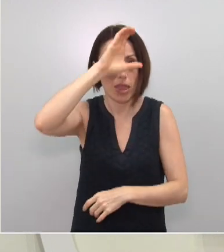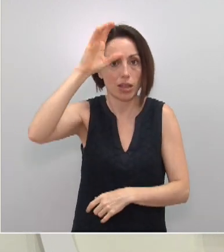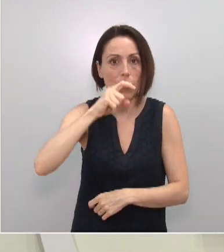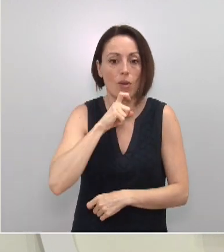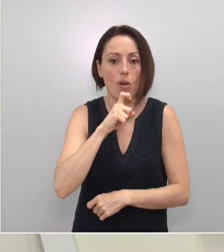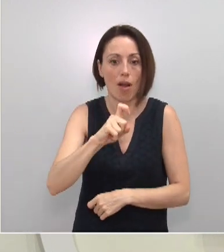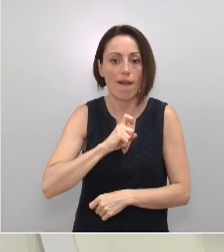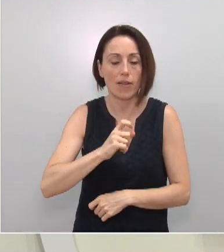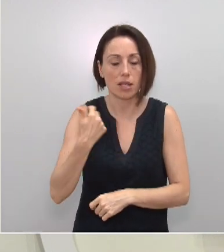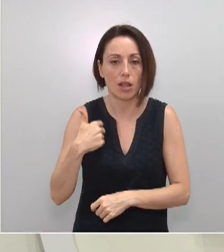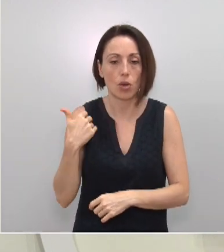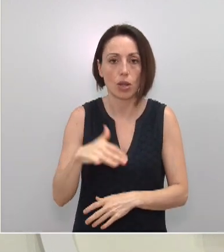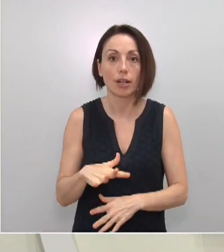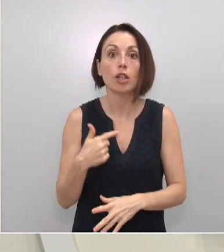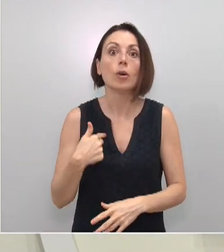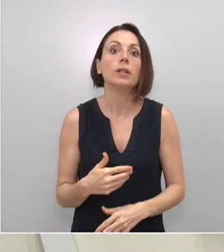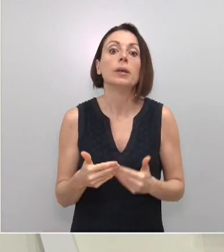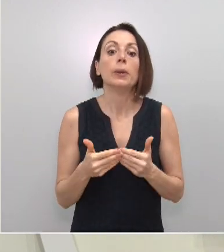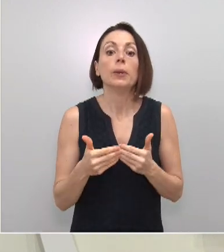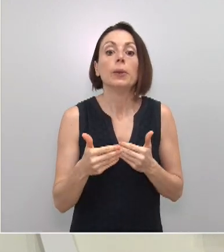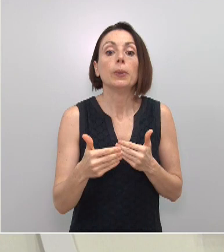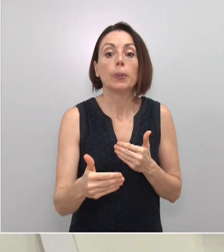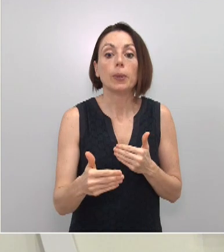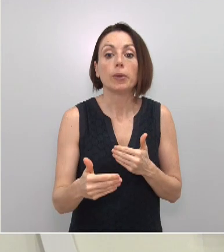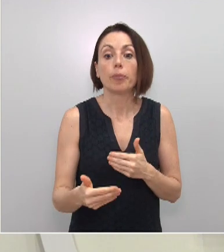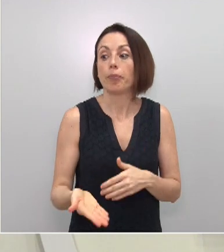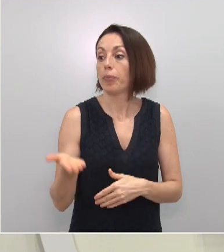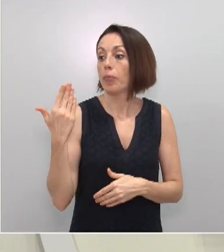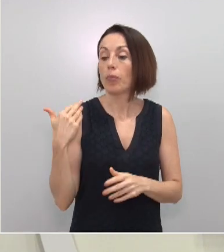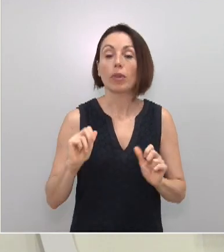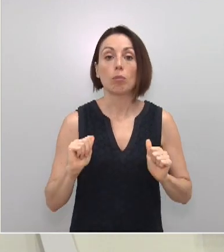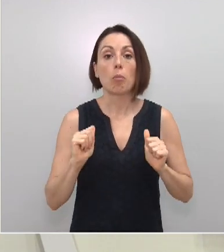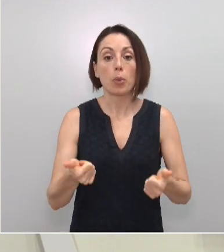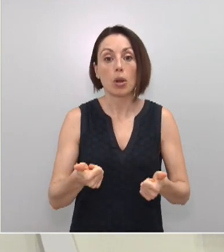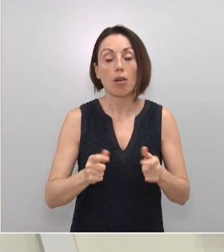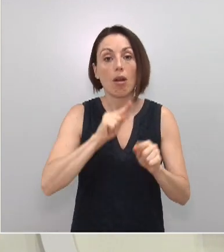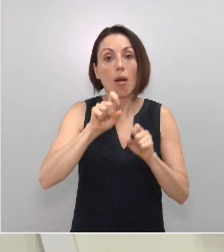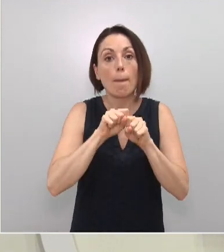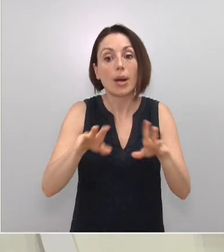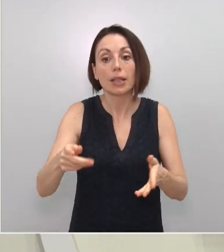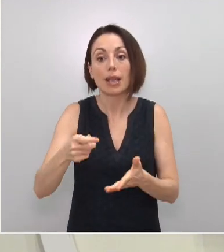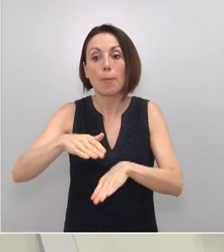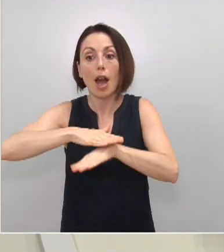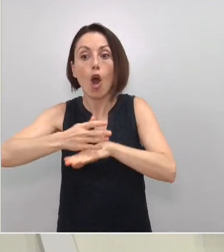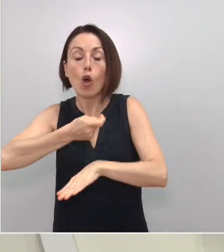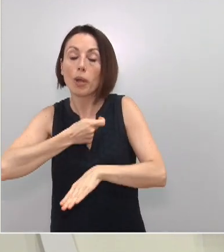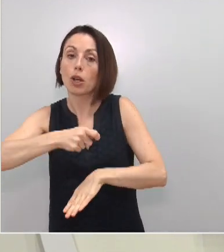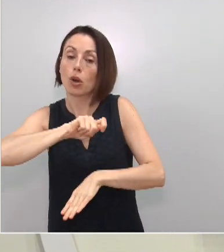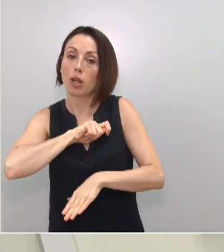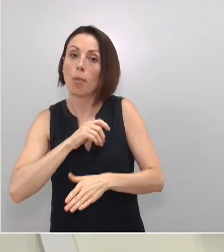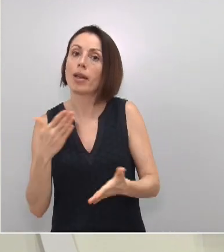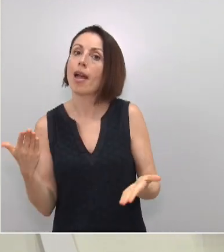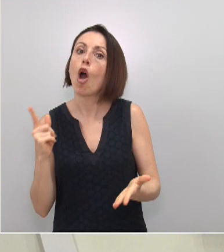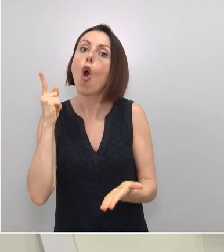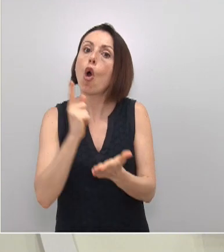que, como sucedió al comienzo de la pandemia, el Gobierno central no vuelva a llegar